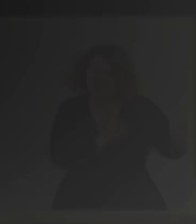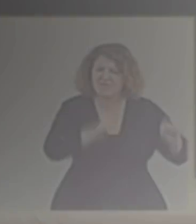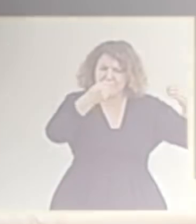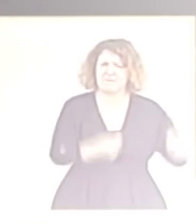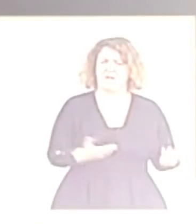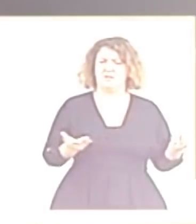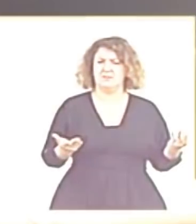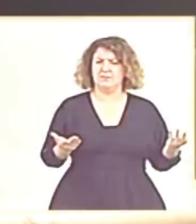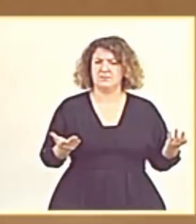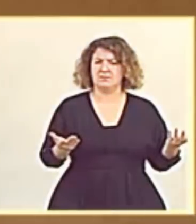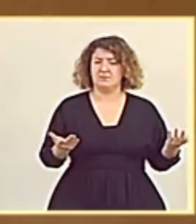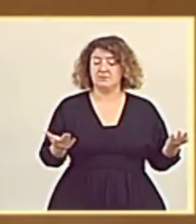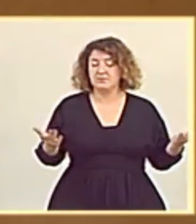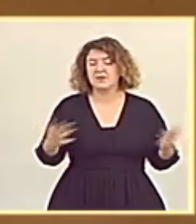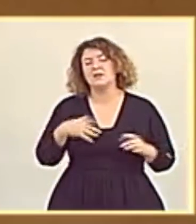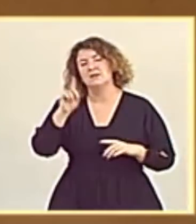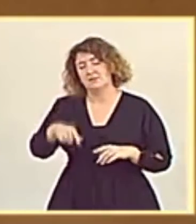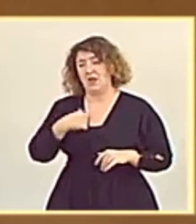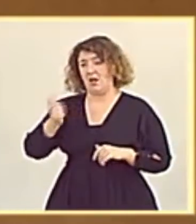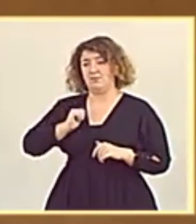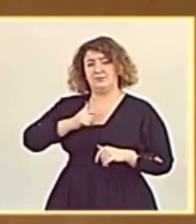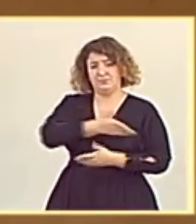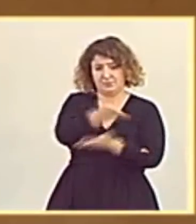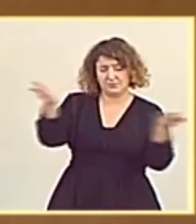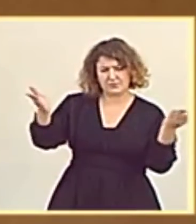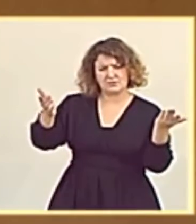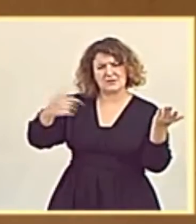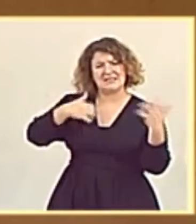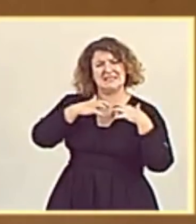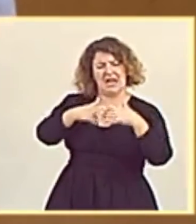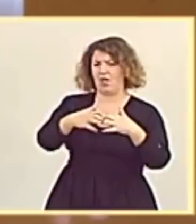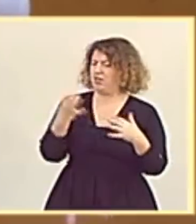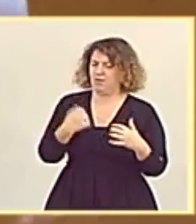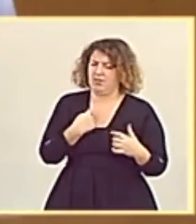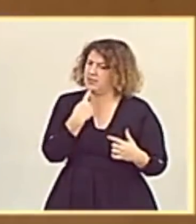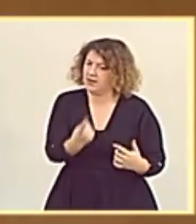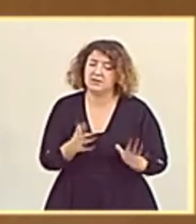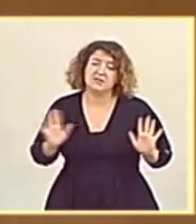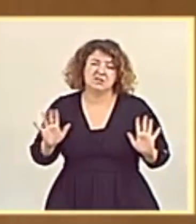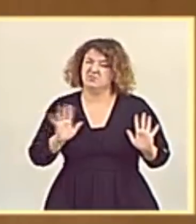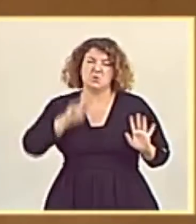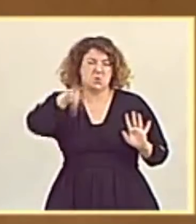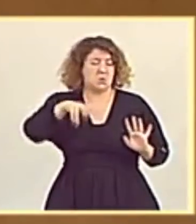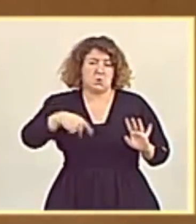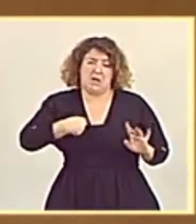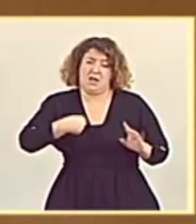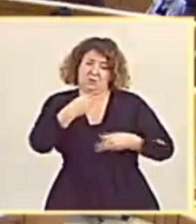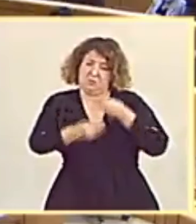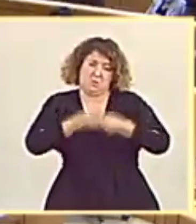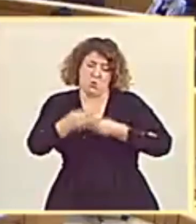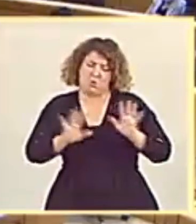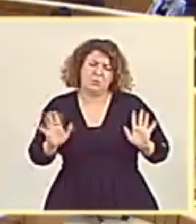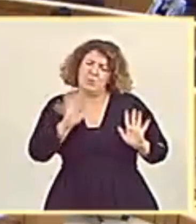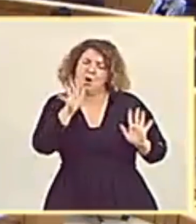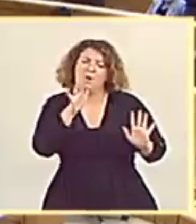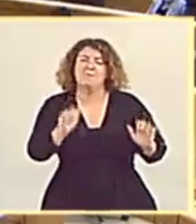Y, por cierto, señoría, y en esta Cámara me veo con la obligación de decirlo. Habitualmente no hago referencia a ello por